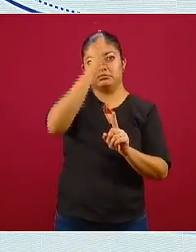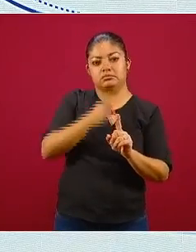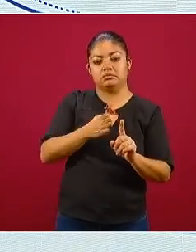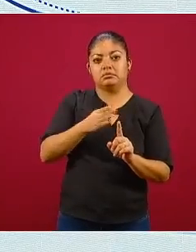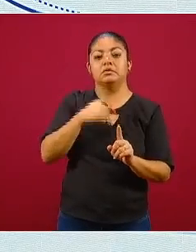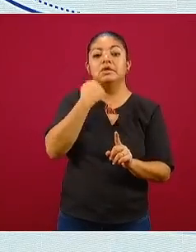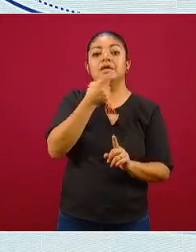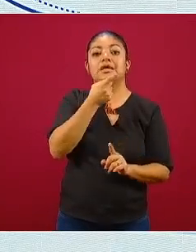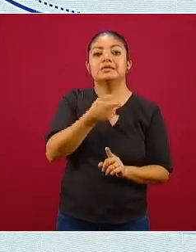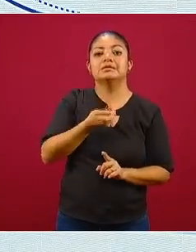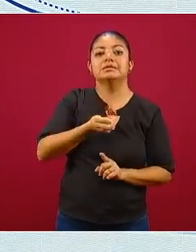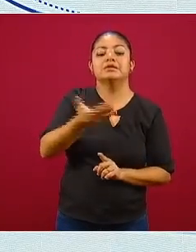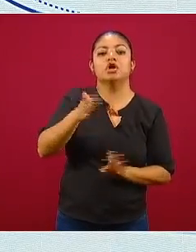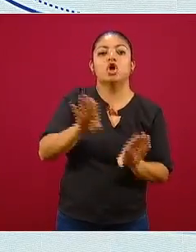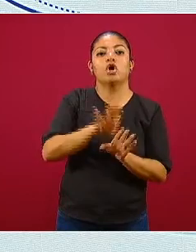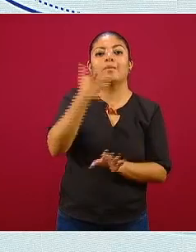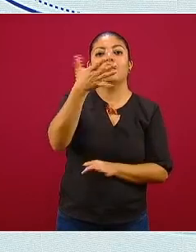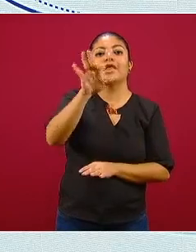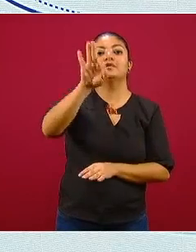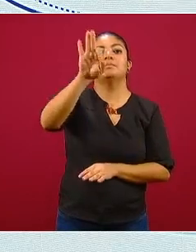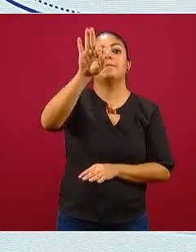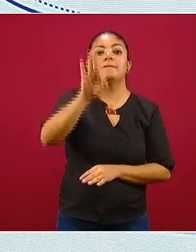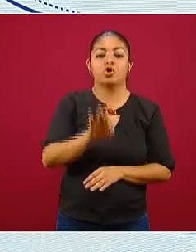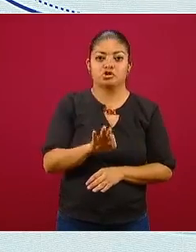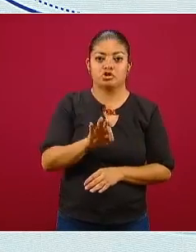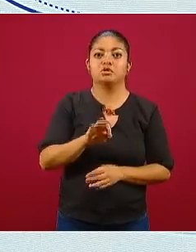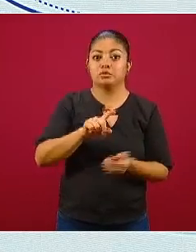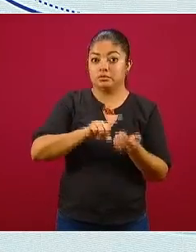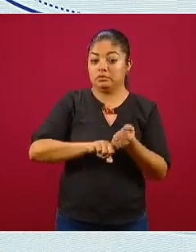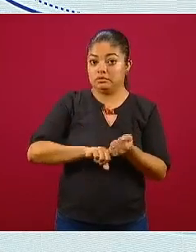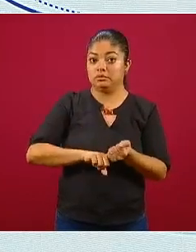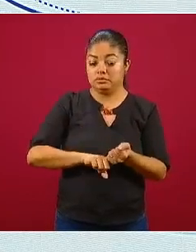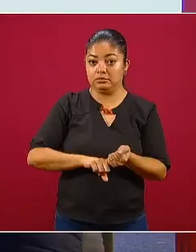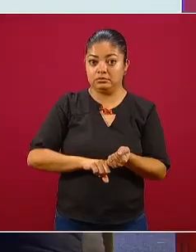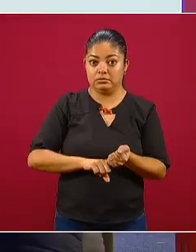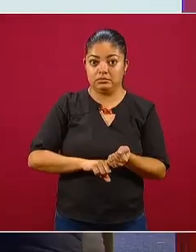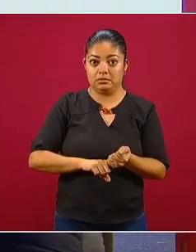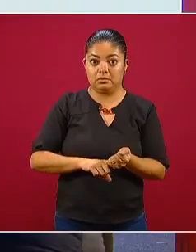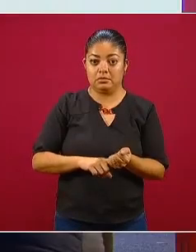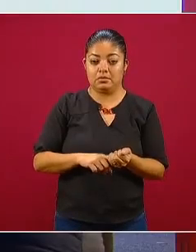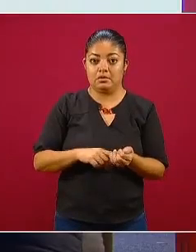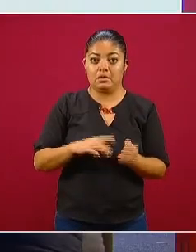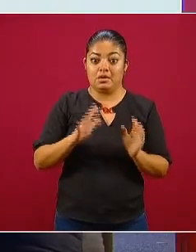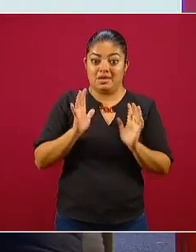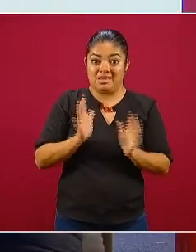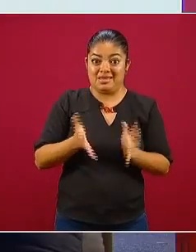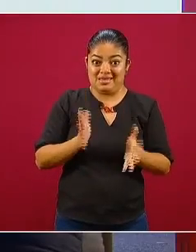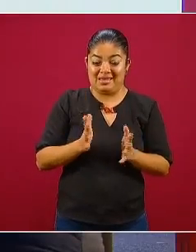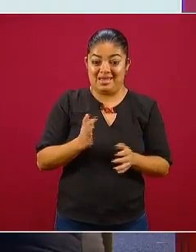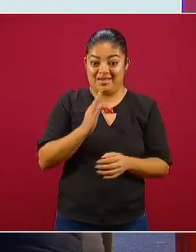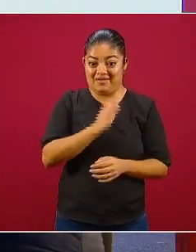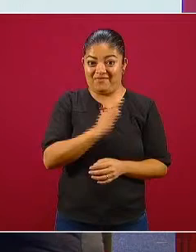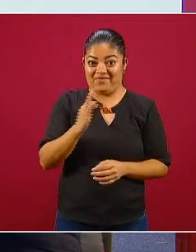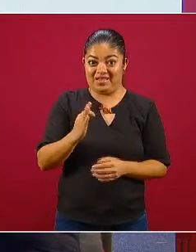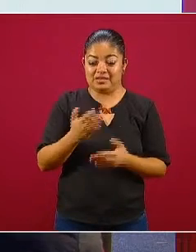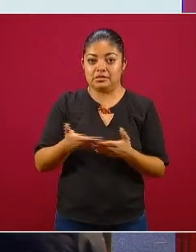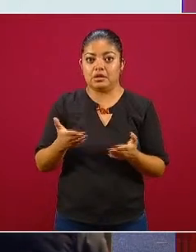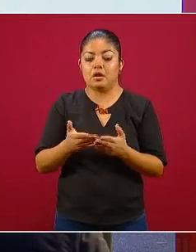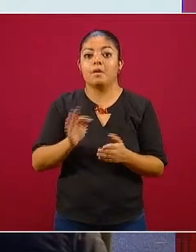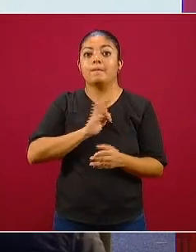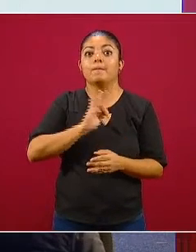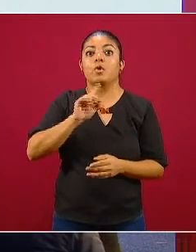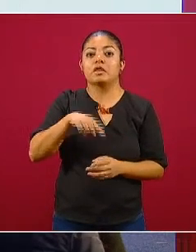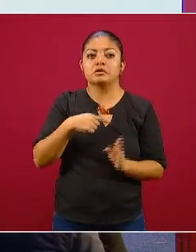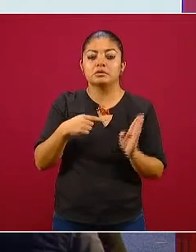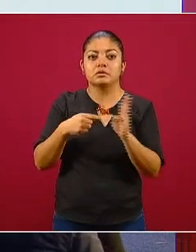un 10% de probabilidad de que los casos registrados en la fecha correspondiente alcanzaran